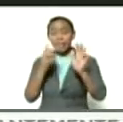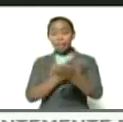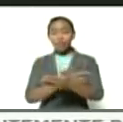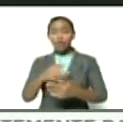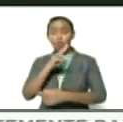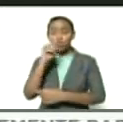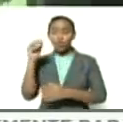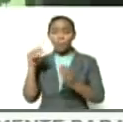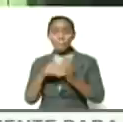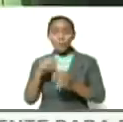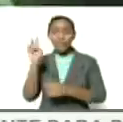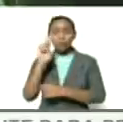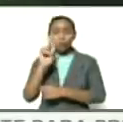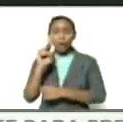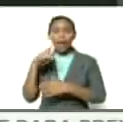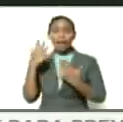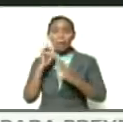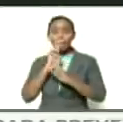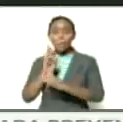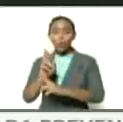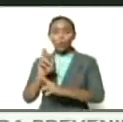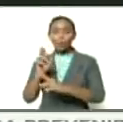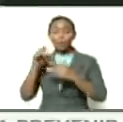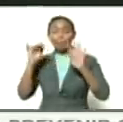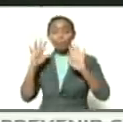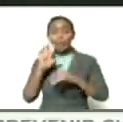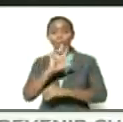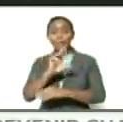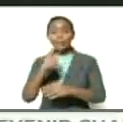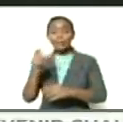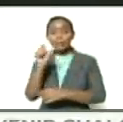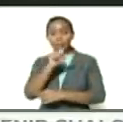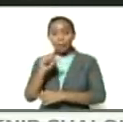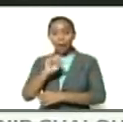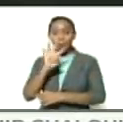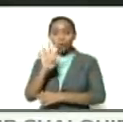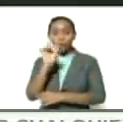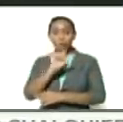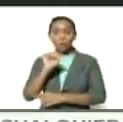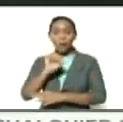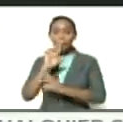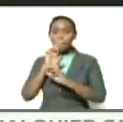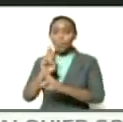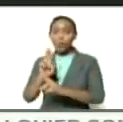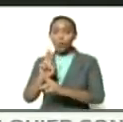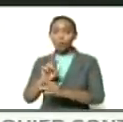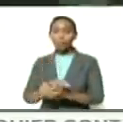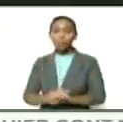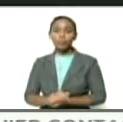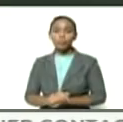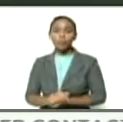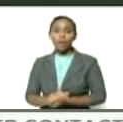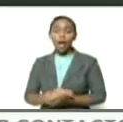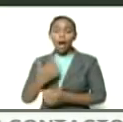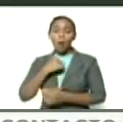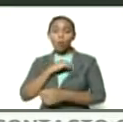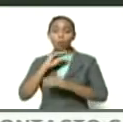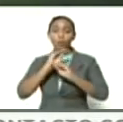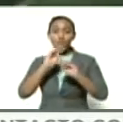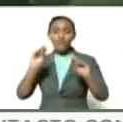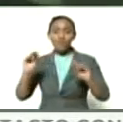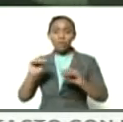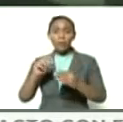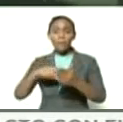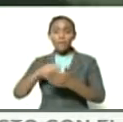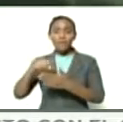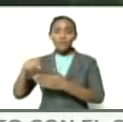mil venezolanos que respondieron apenas en 3 semanas 4 semanas han respondido a nuestro llamado y se han